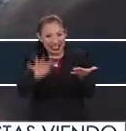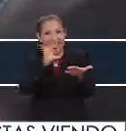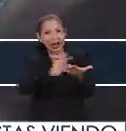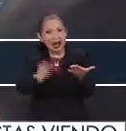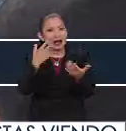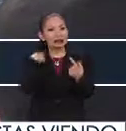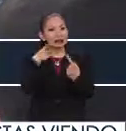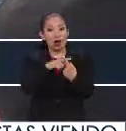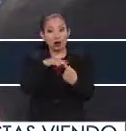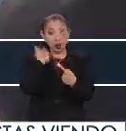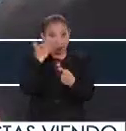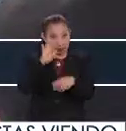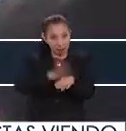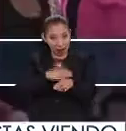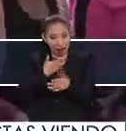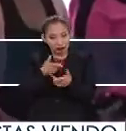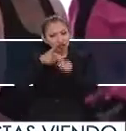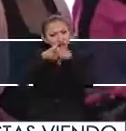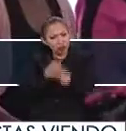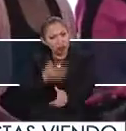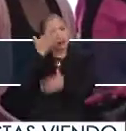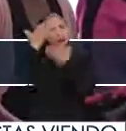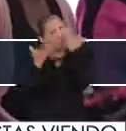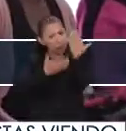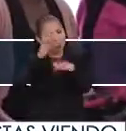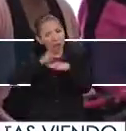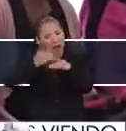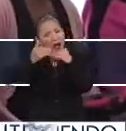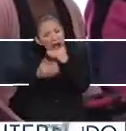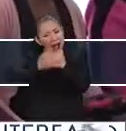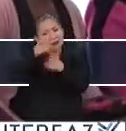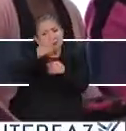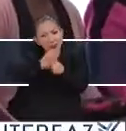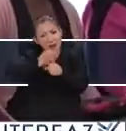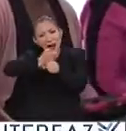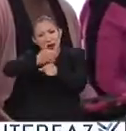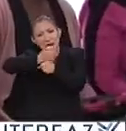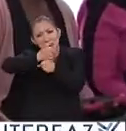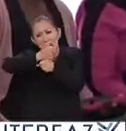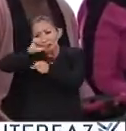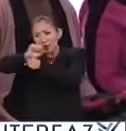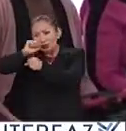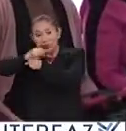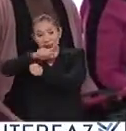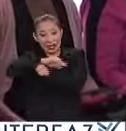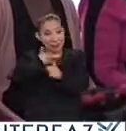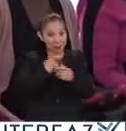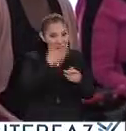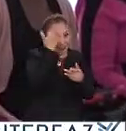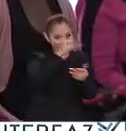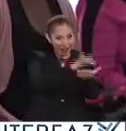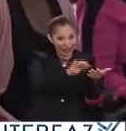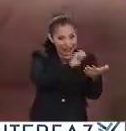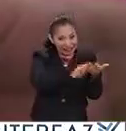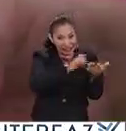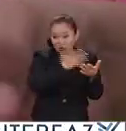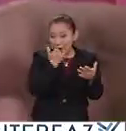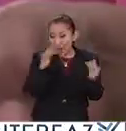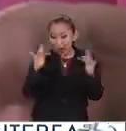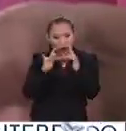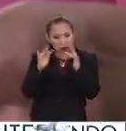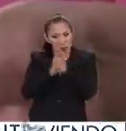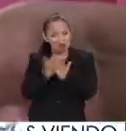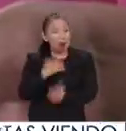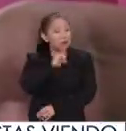la tarea. Tenemos que hacerles continuidad educativa ya que existe el riesgo de que si una persona que se alfabetiza no tiene contacto con un